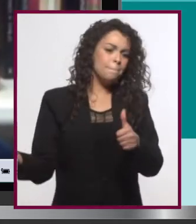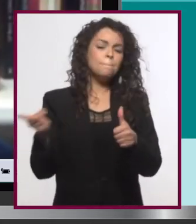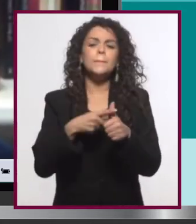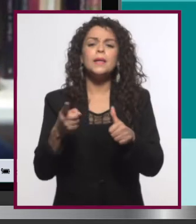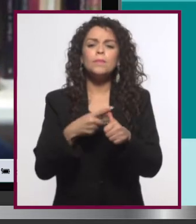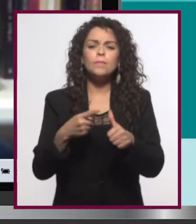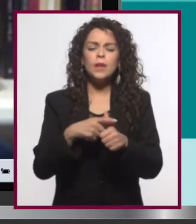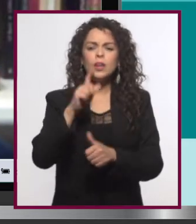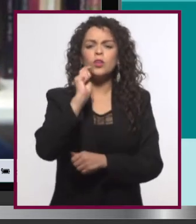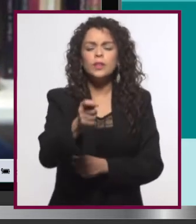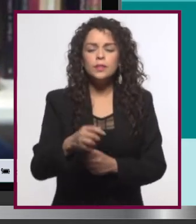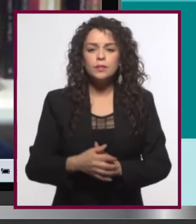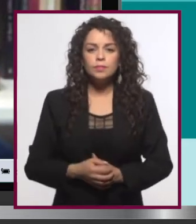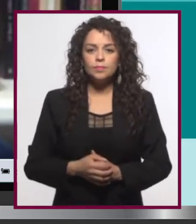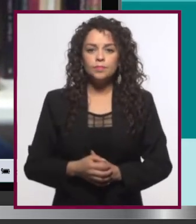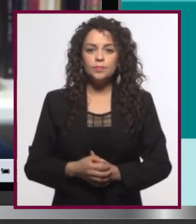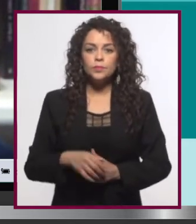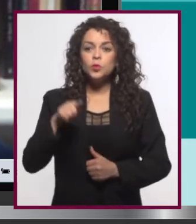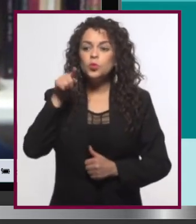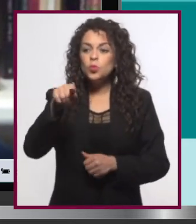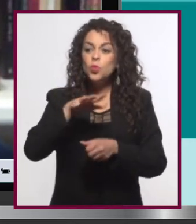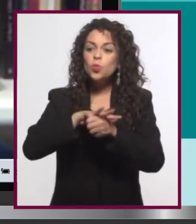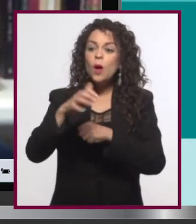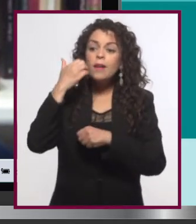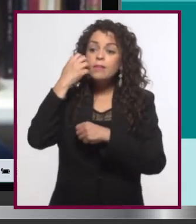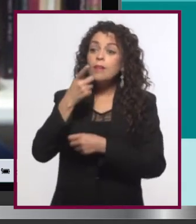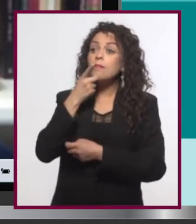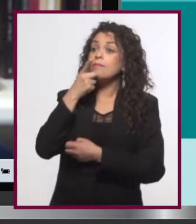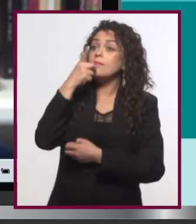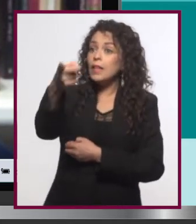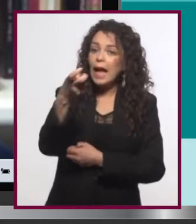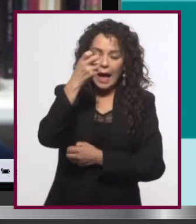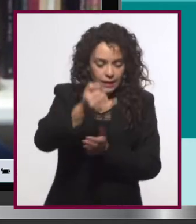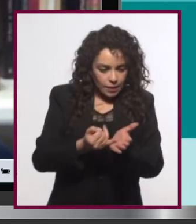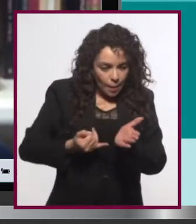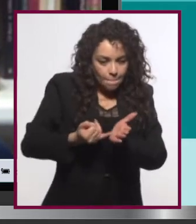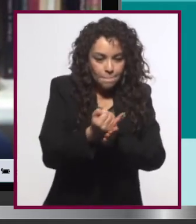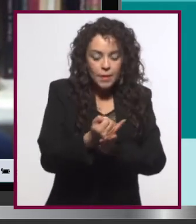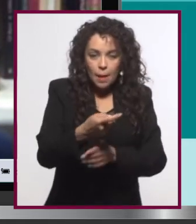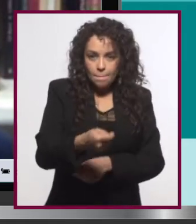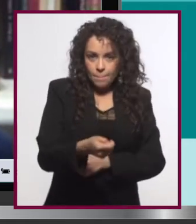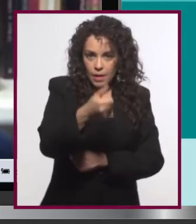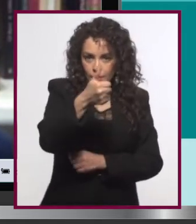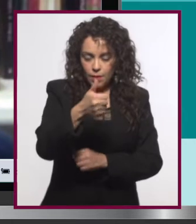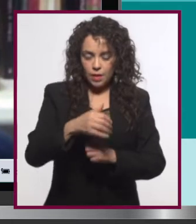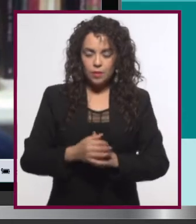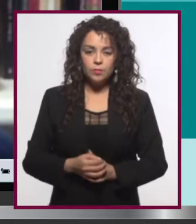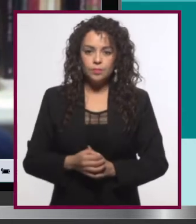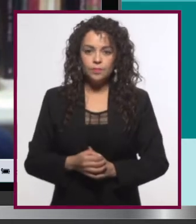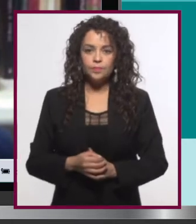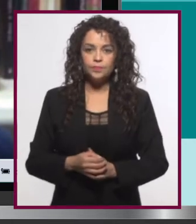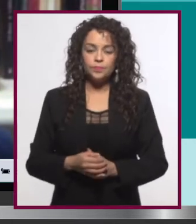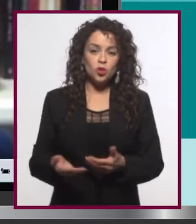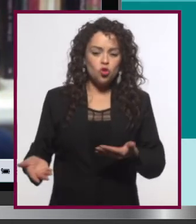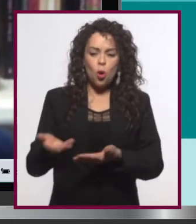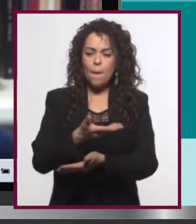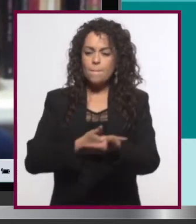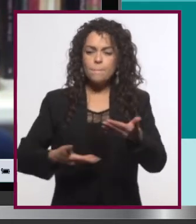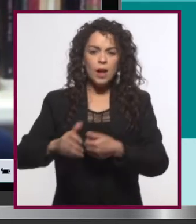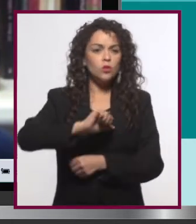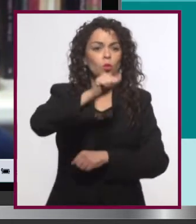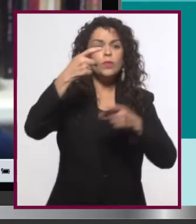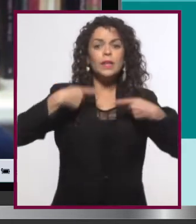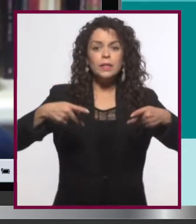es que decidan qué es lo que quieren decir. Que decidan que tienen algo que decir, algo que